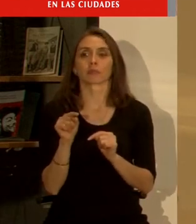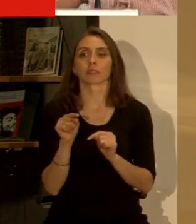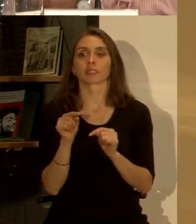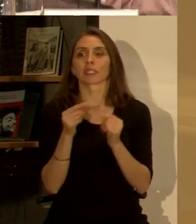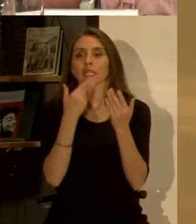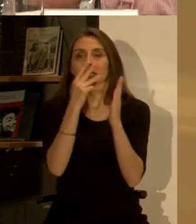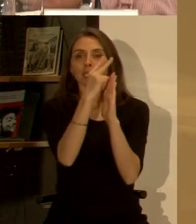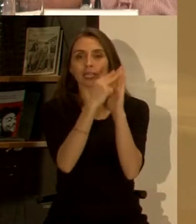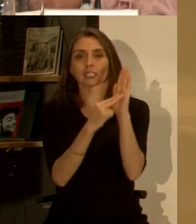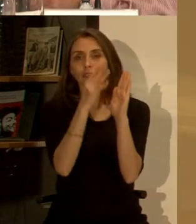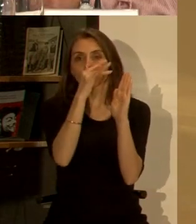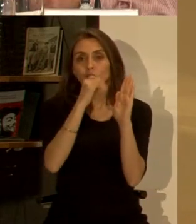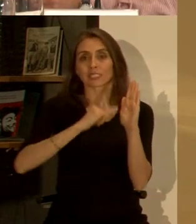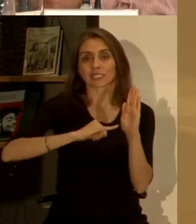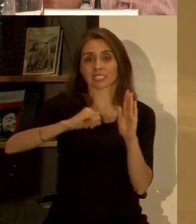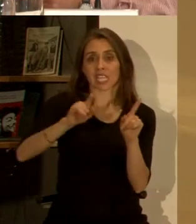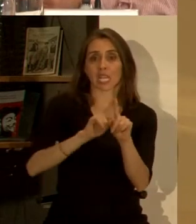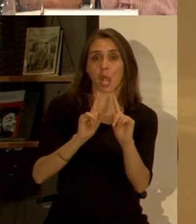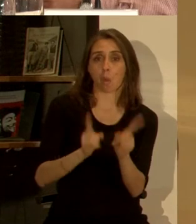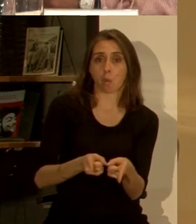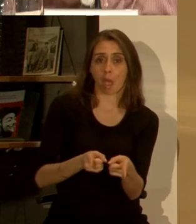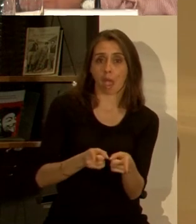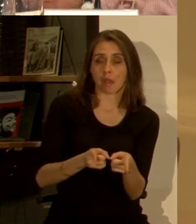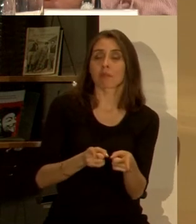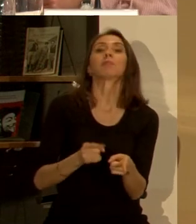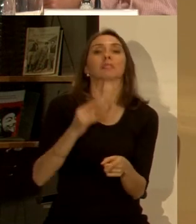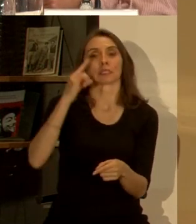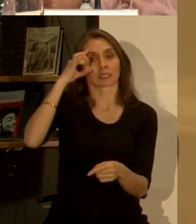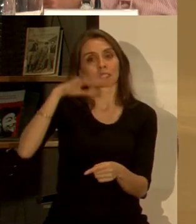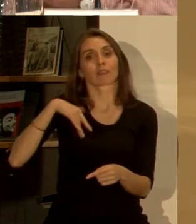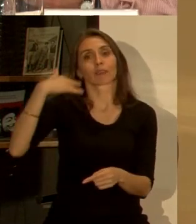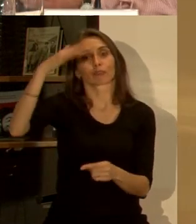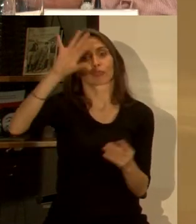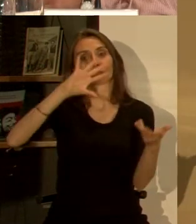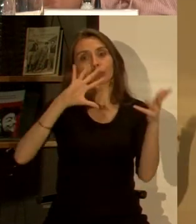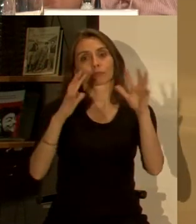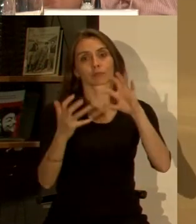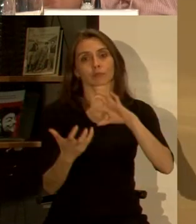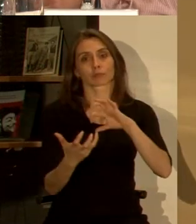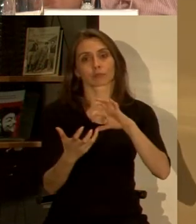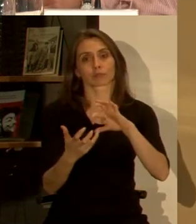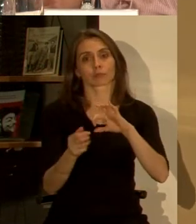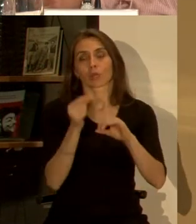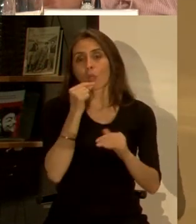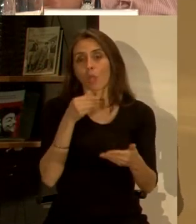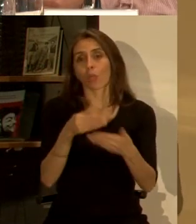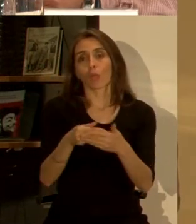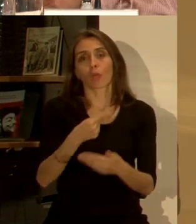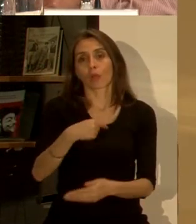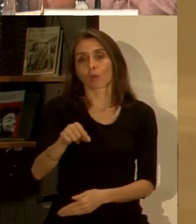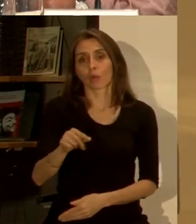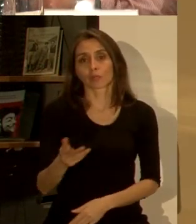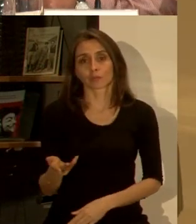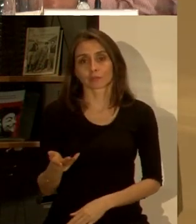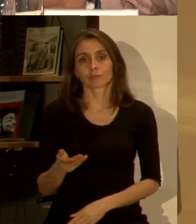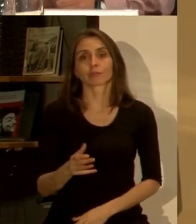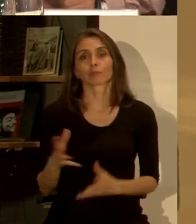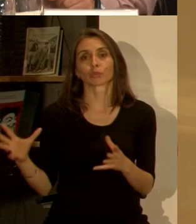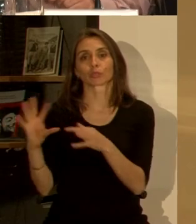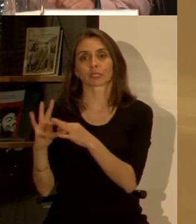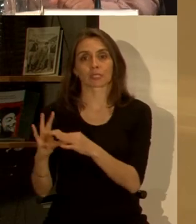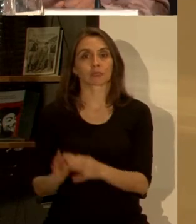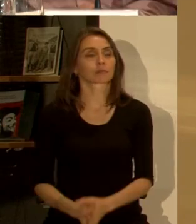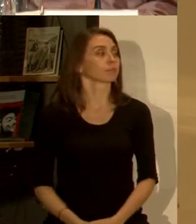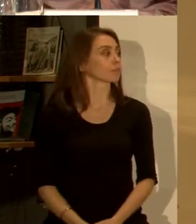letra bien sarcástica porque si seguimos así no es cierto ya sabemos los desastres están aquí a la vuelta de la esquina así que eso muchas